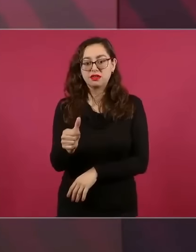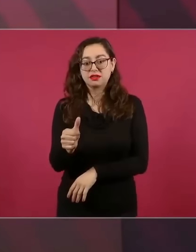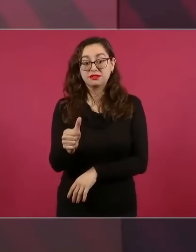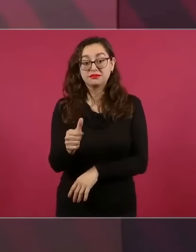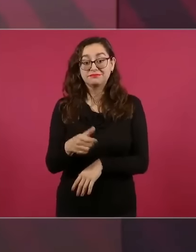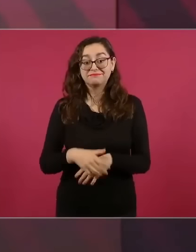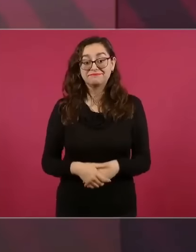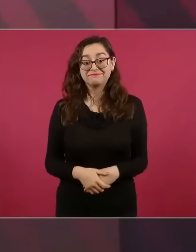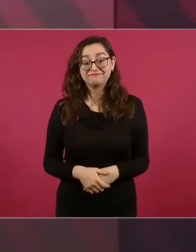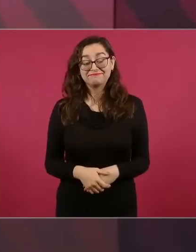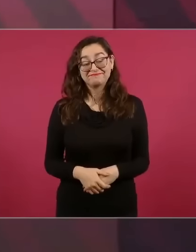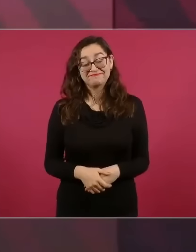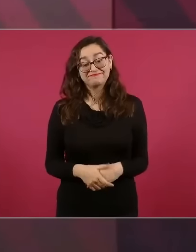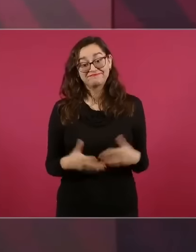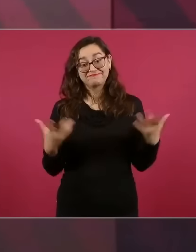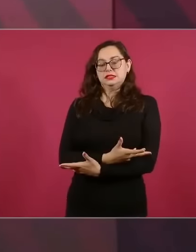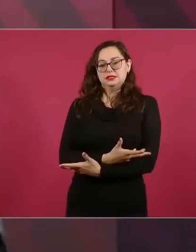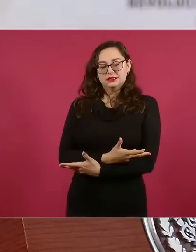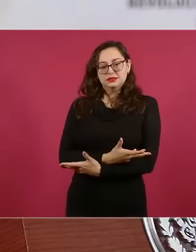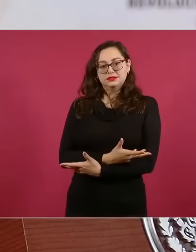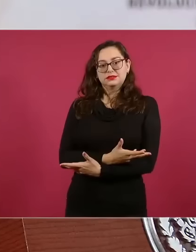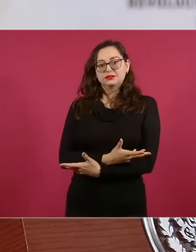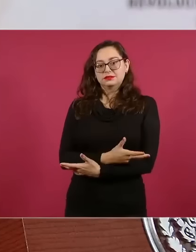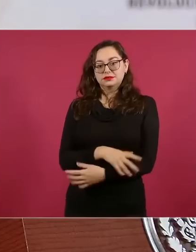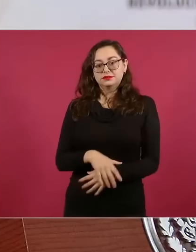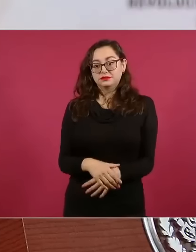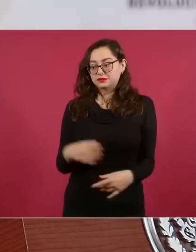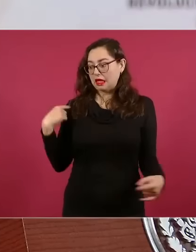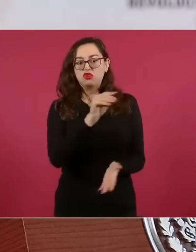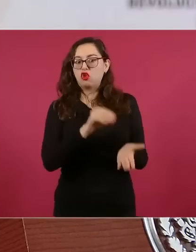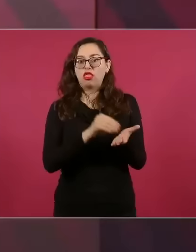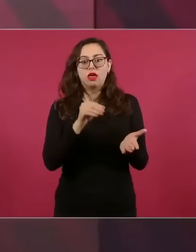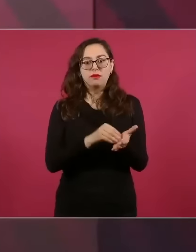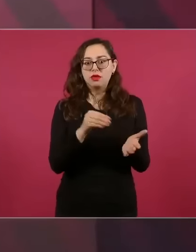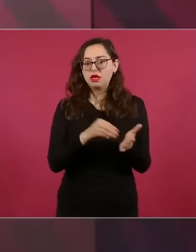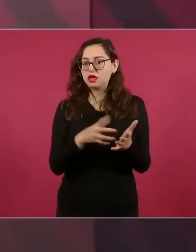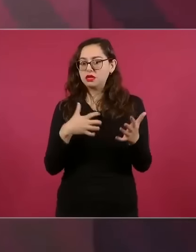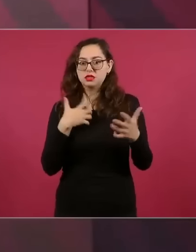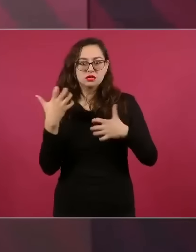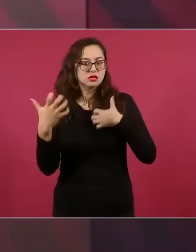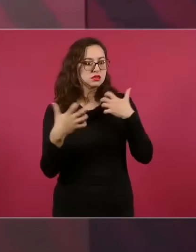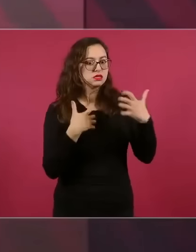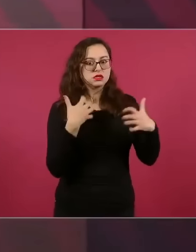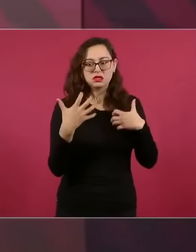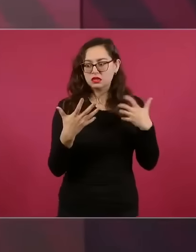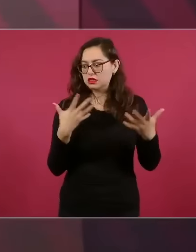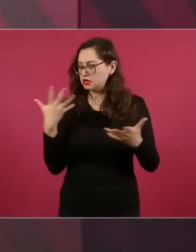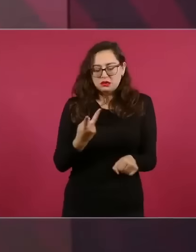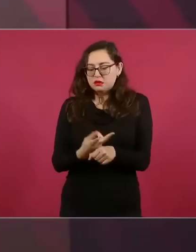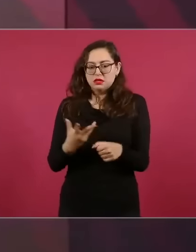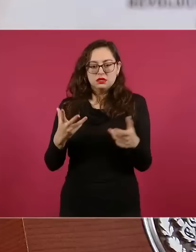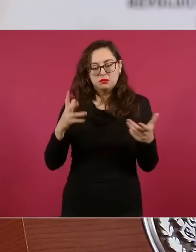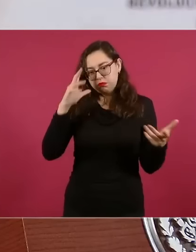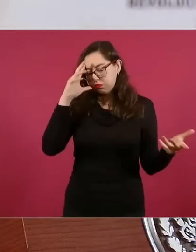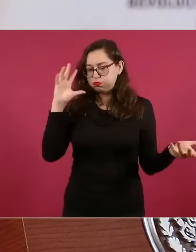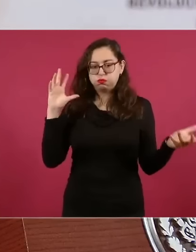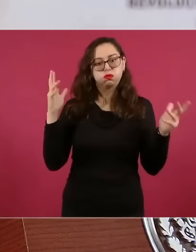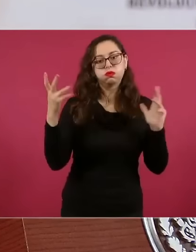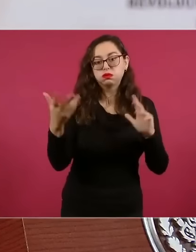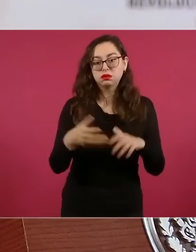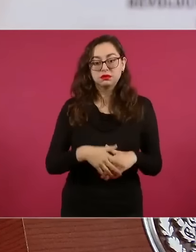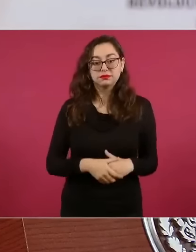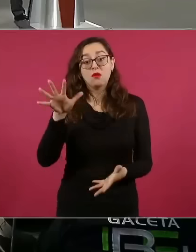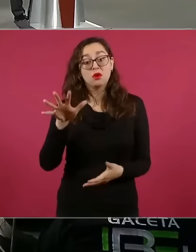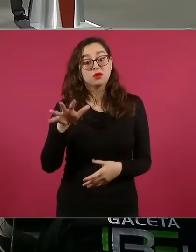llevaron un revés todavía no reaccionan fue un tengan para que aprendan a